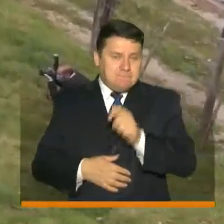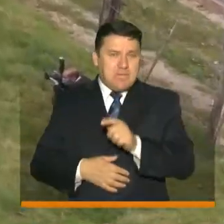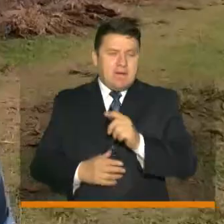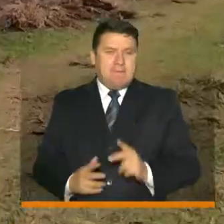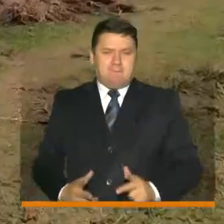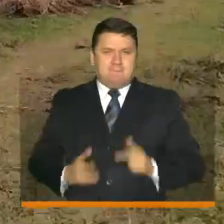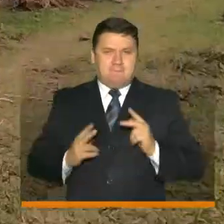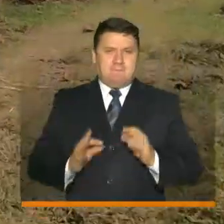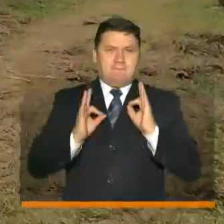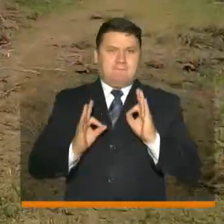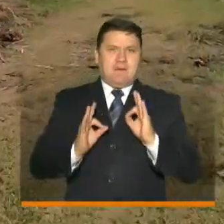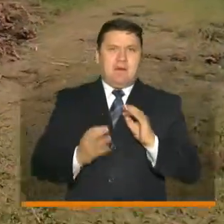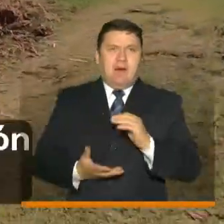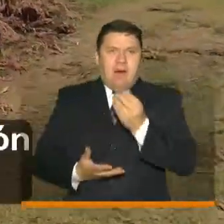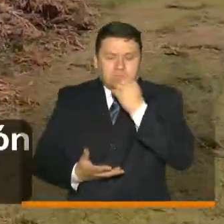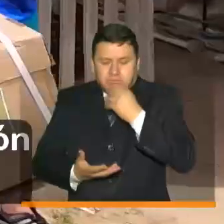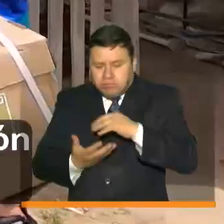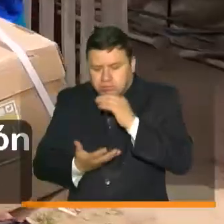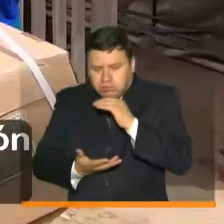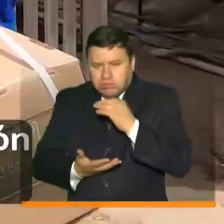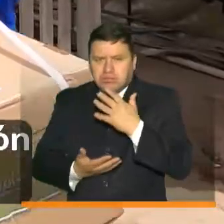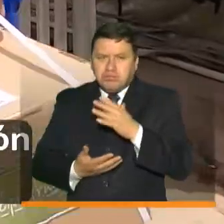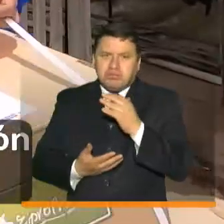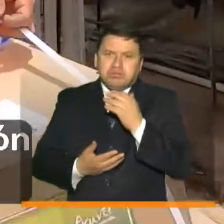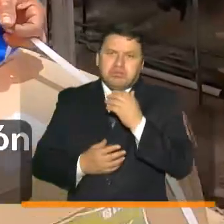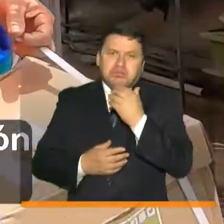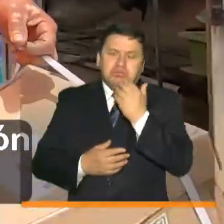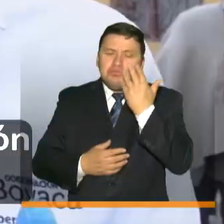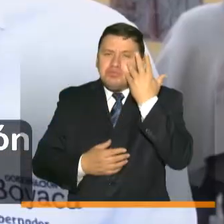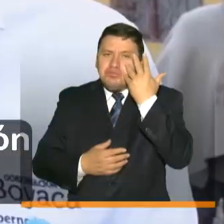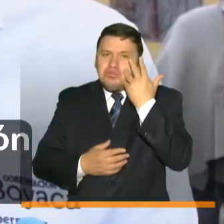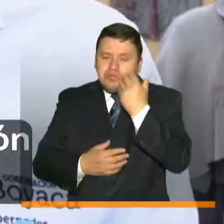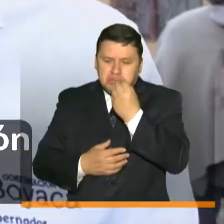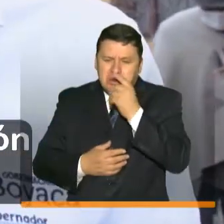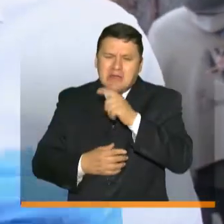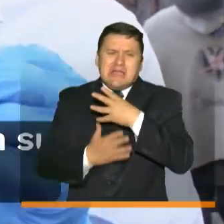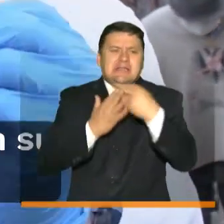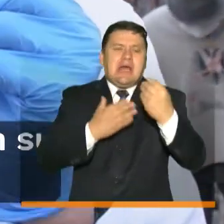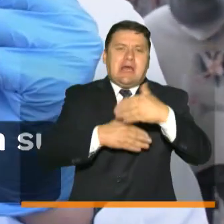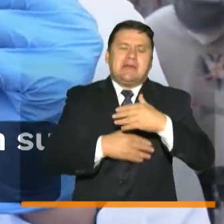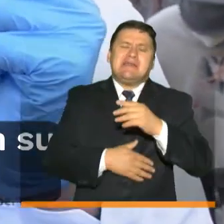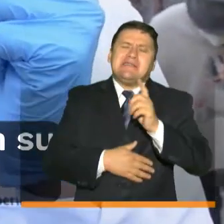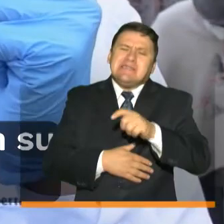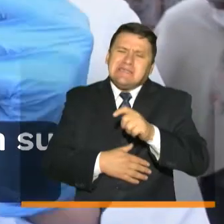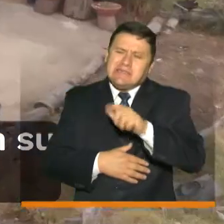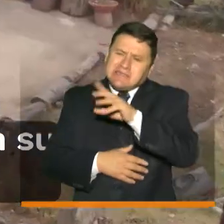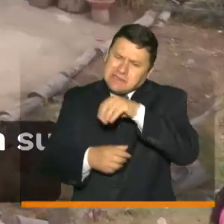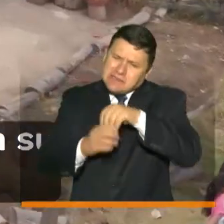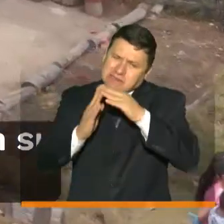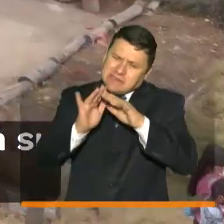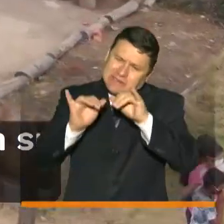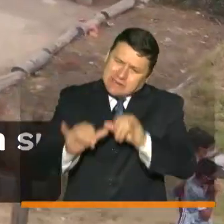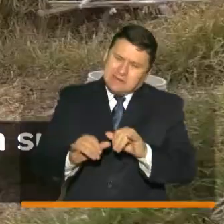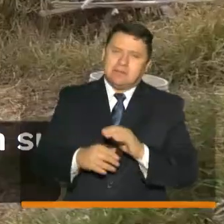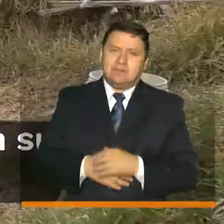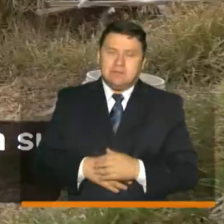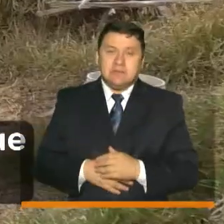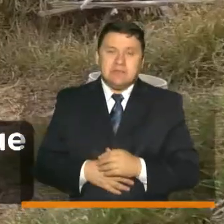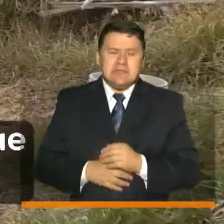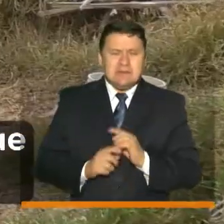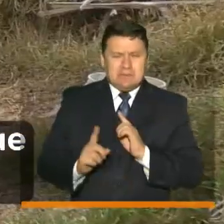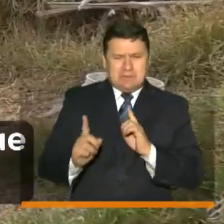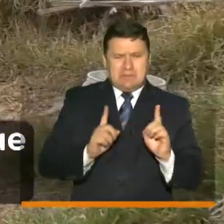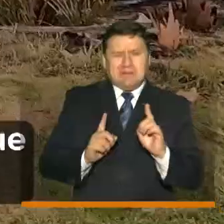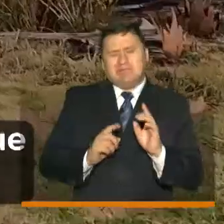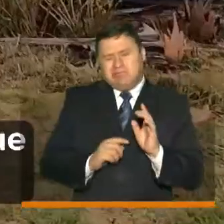una vida digna en estos días de por lo menos tener la alimentación para no tener que salir de la calle necesitamos que la gente se quede en su casa se aísle